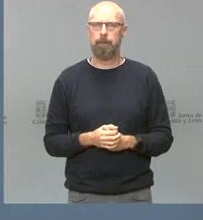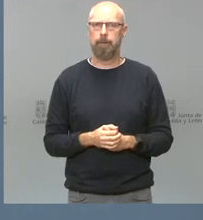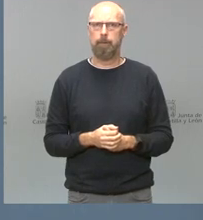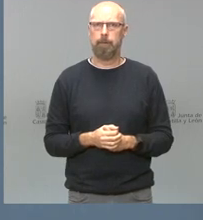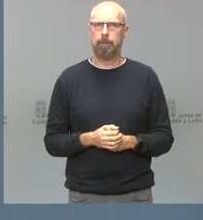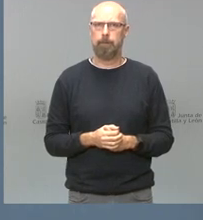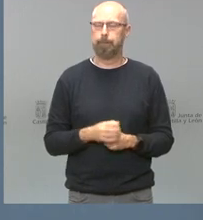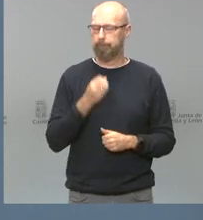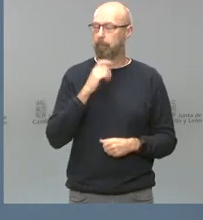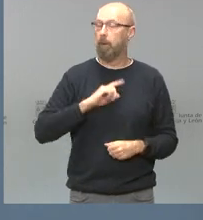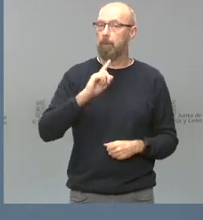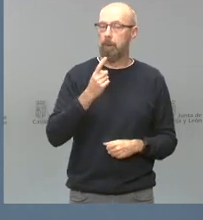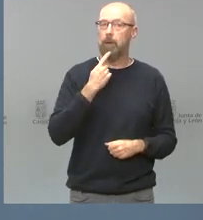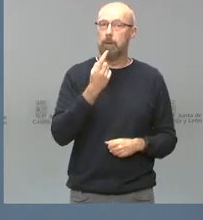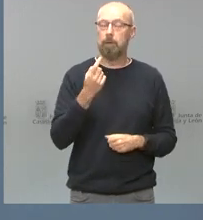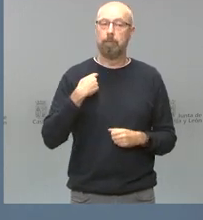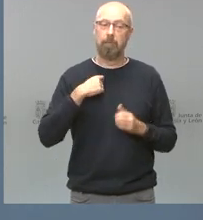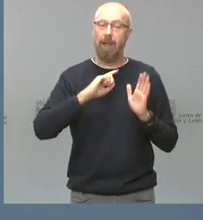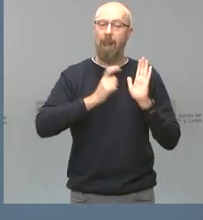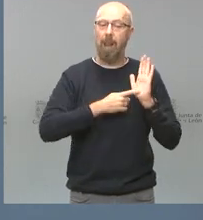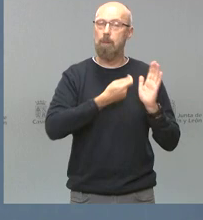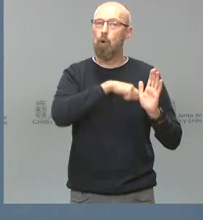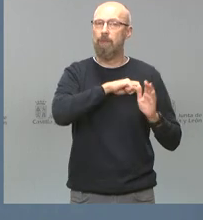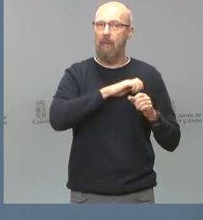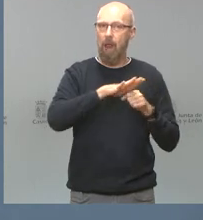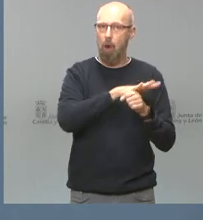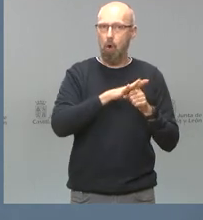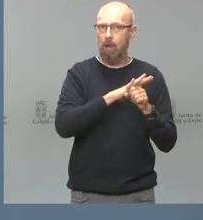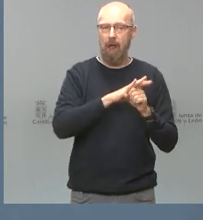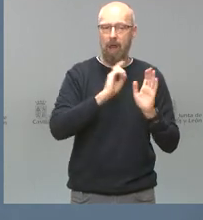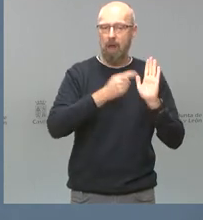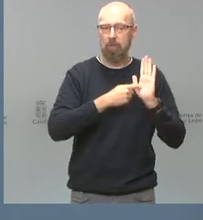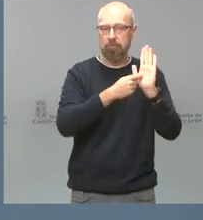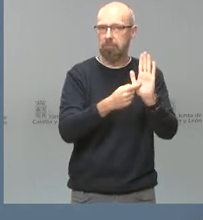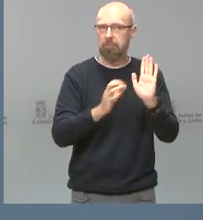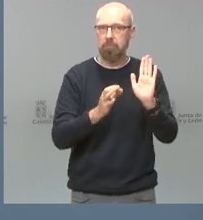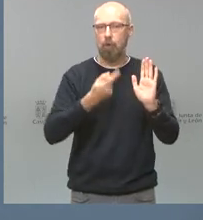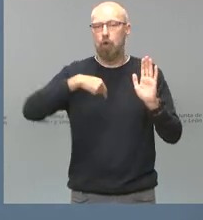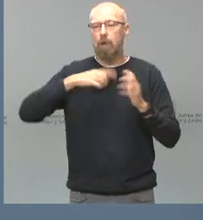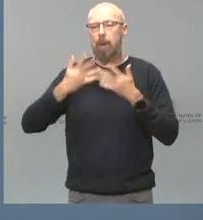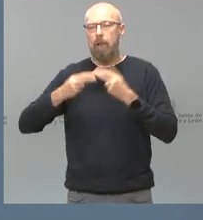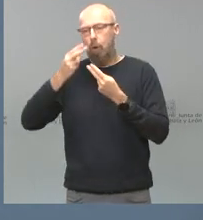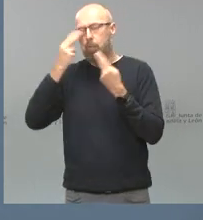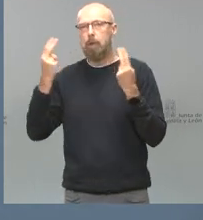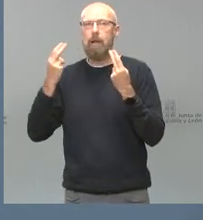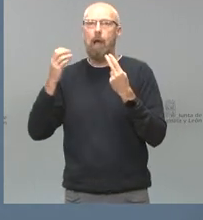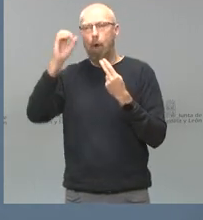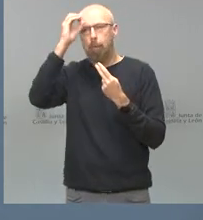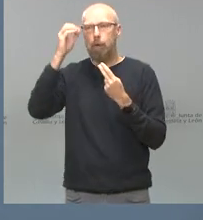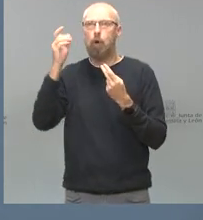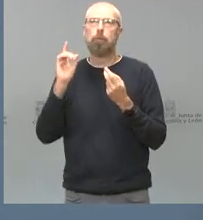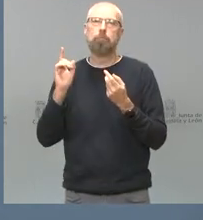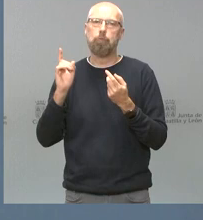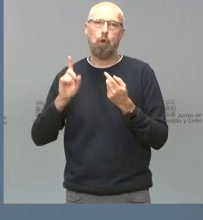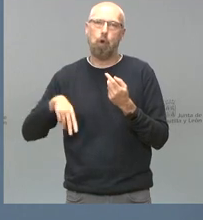Pues, lo primero, aquí es de aplicación la ley de policías locales. Esa nuestra posición. La parte que nos pueda corresponder como Administración pública, de apoyo